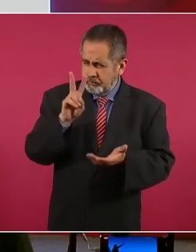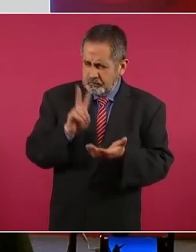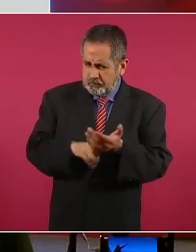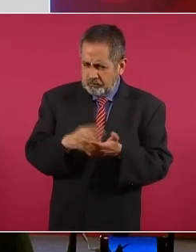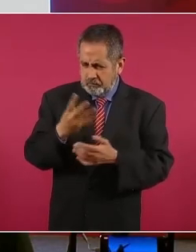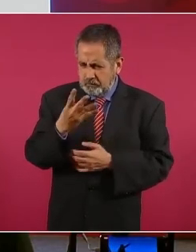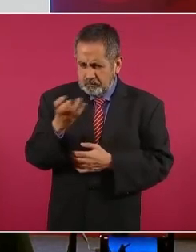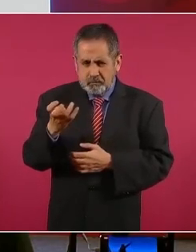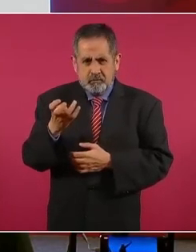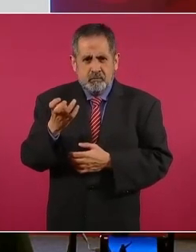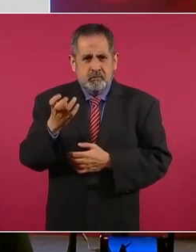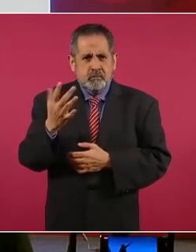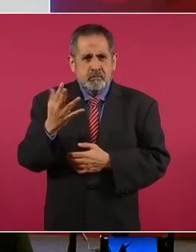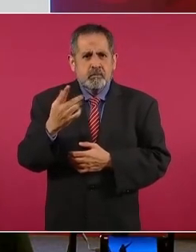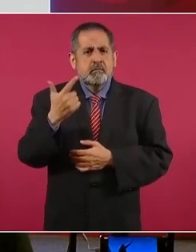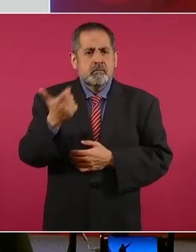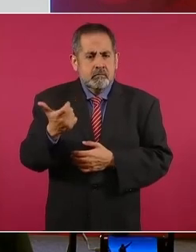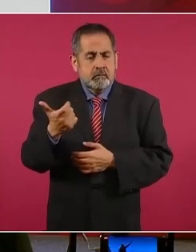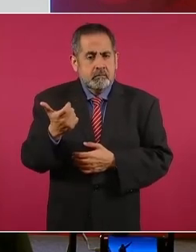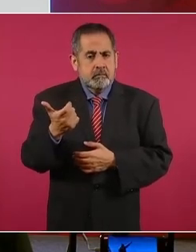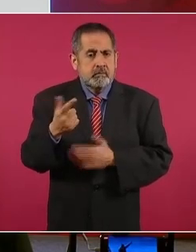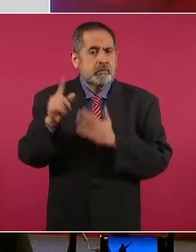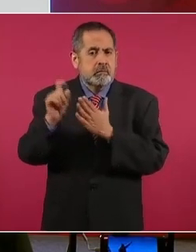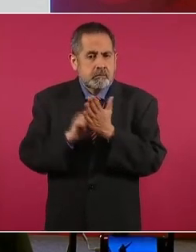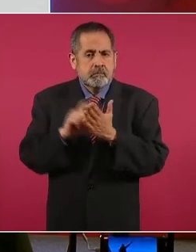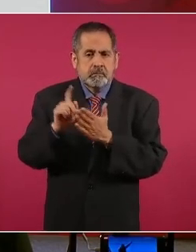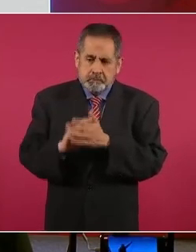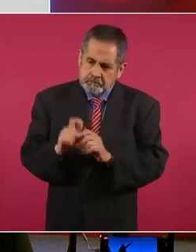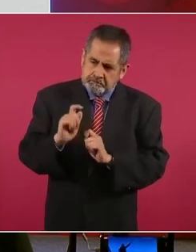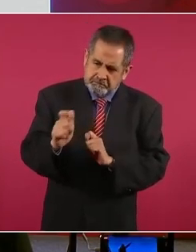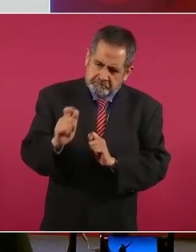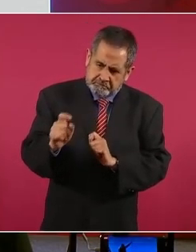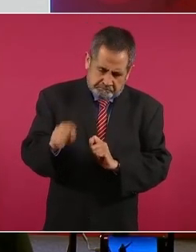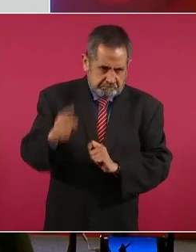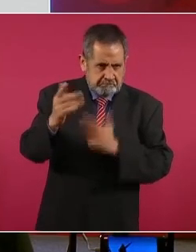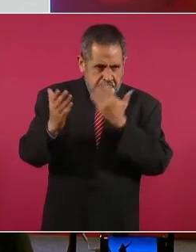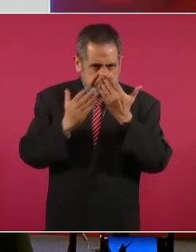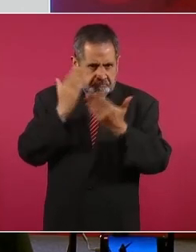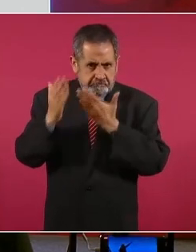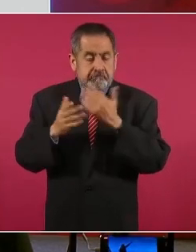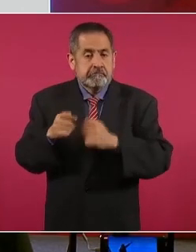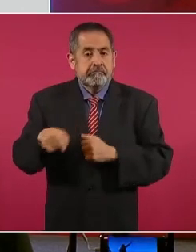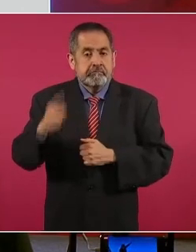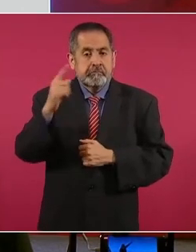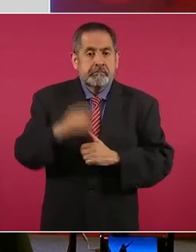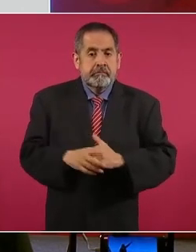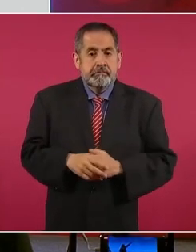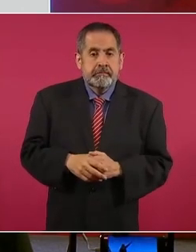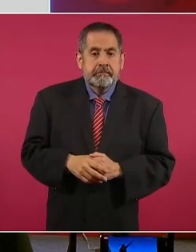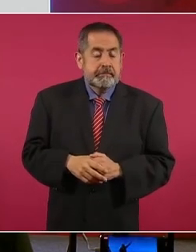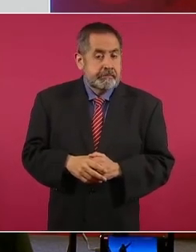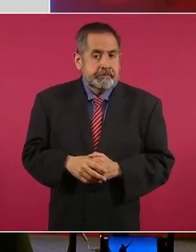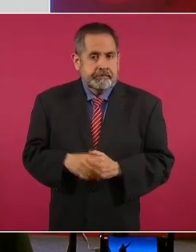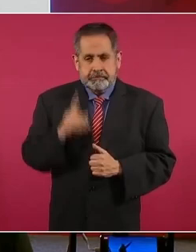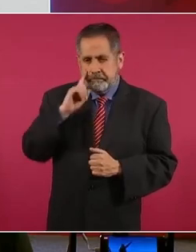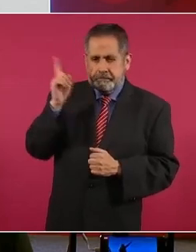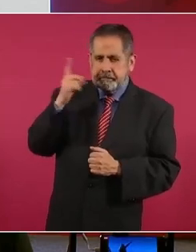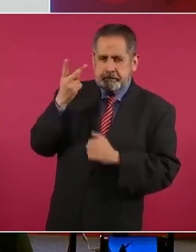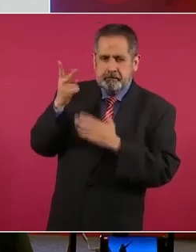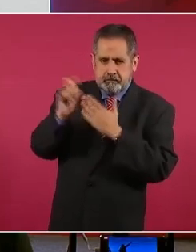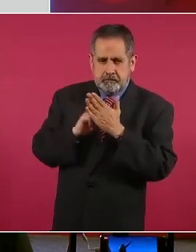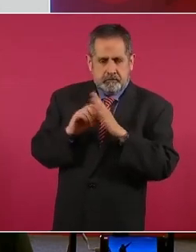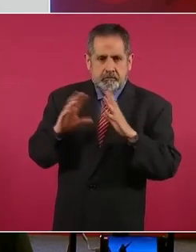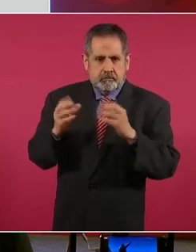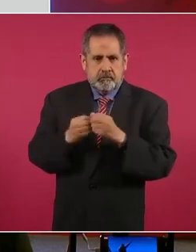450 pesos mensuales, esto es bimestral, cuatro